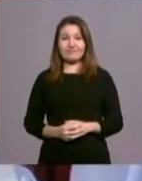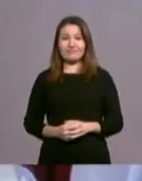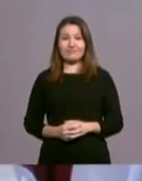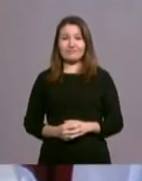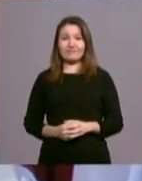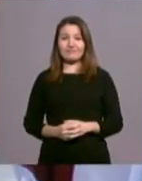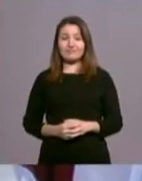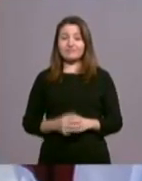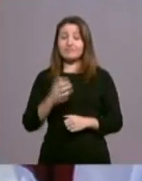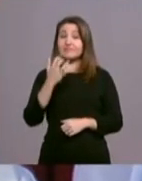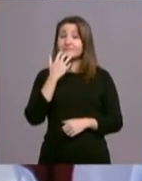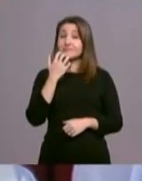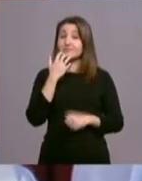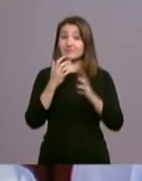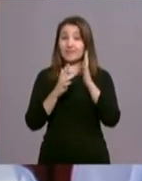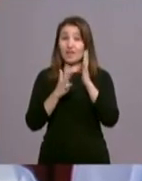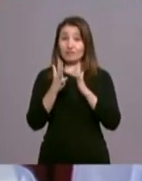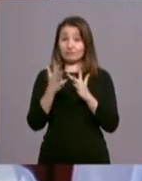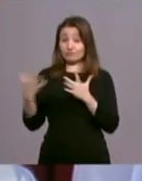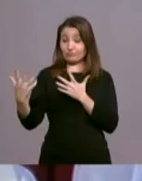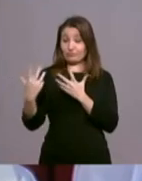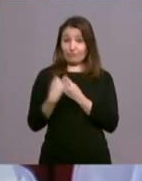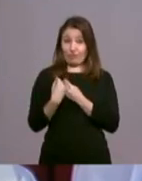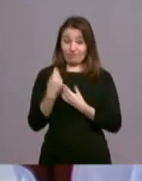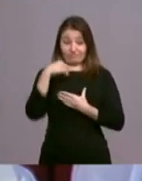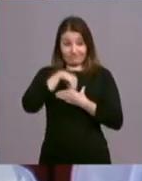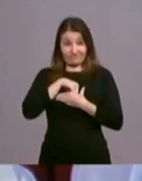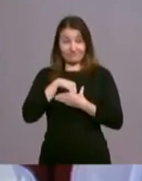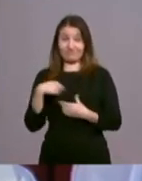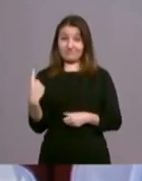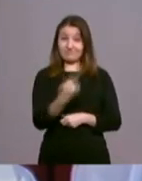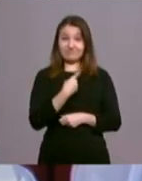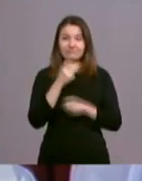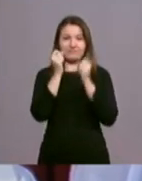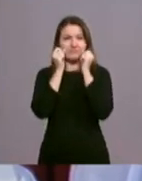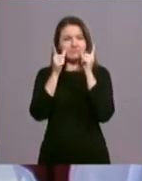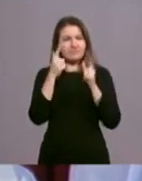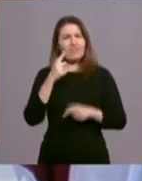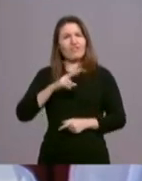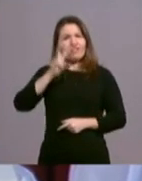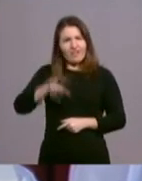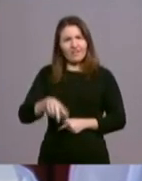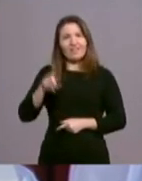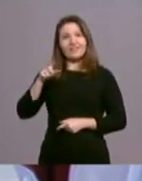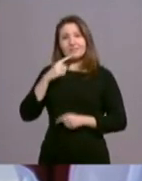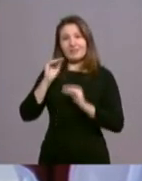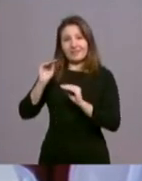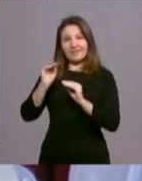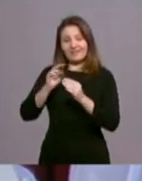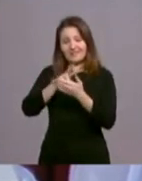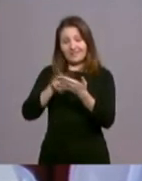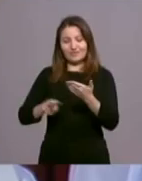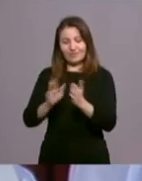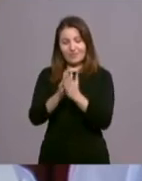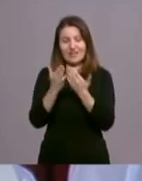Cuando Jesús está con nosotros y sin nosotros descubrimos la verdad de lo que nos decía también la lectura